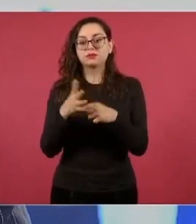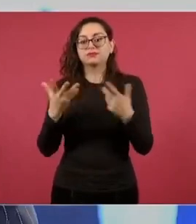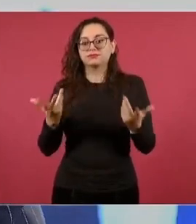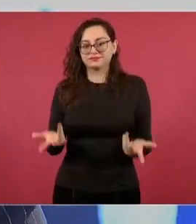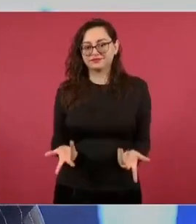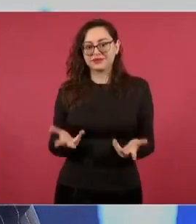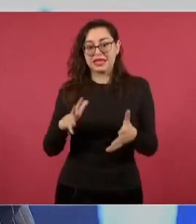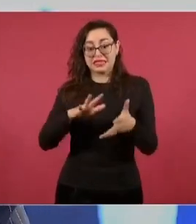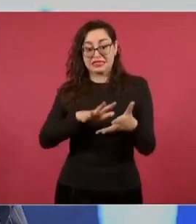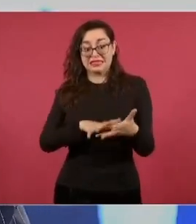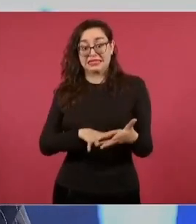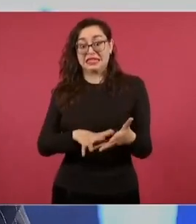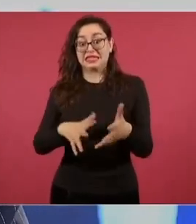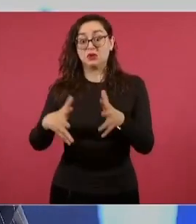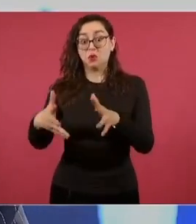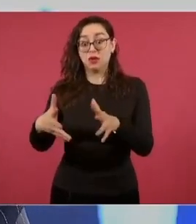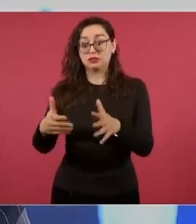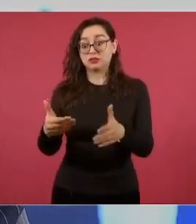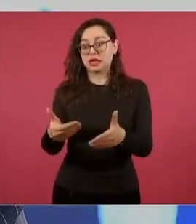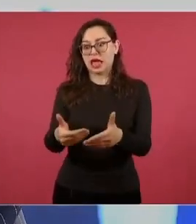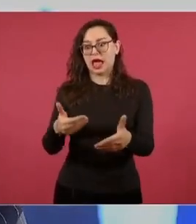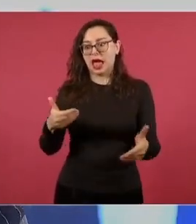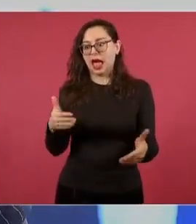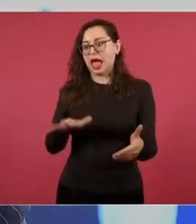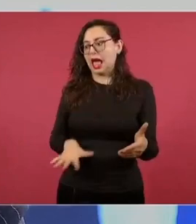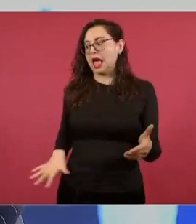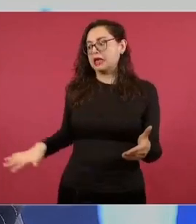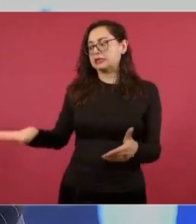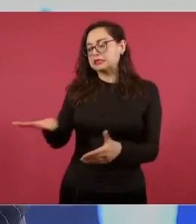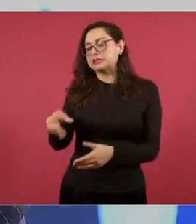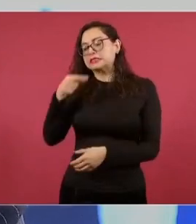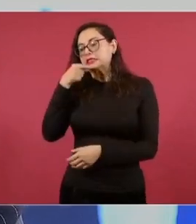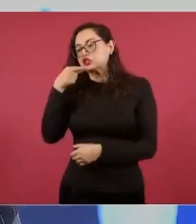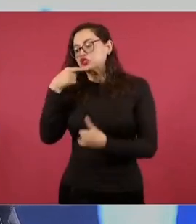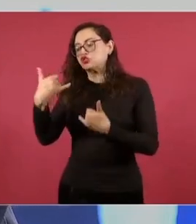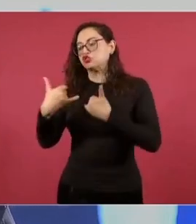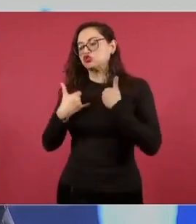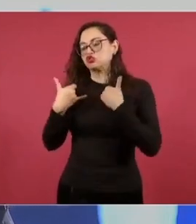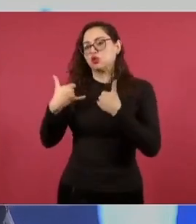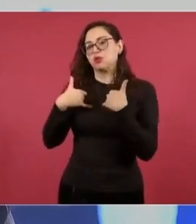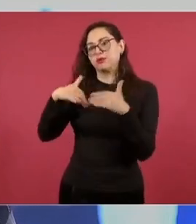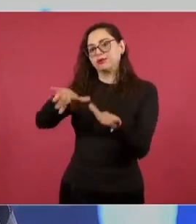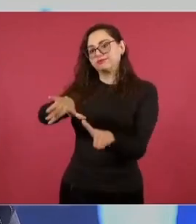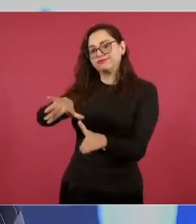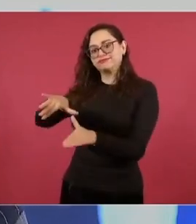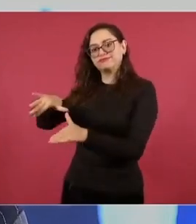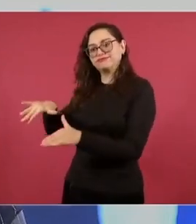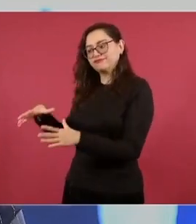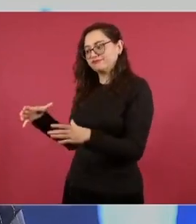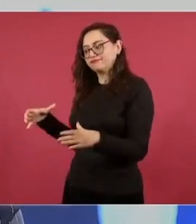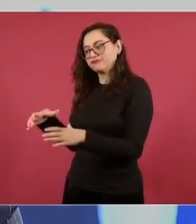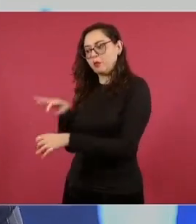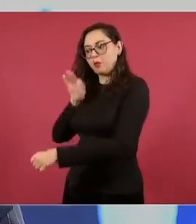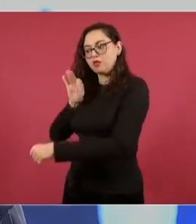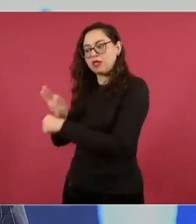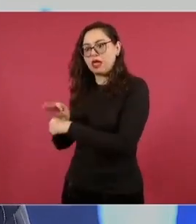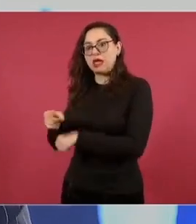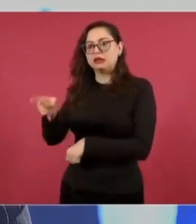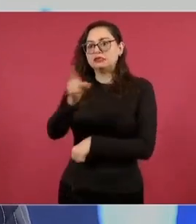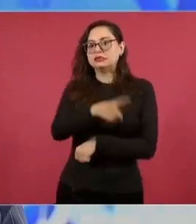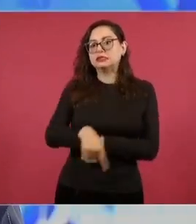a la criminalidad, es decir, evitar que nuestros niños y jóvenes sean cooptados por la delincuencia.